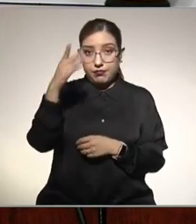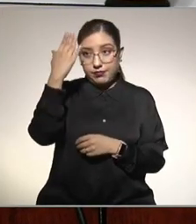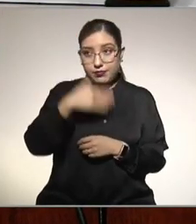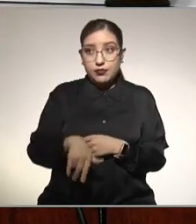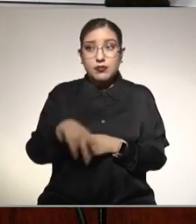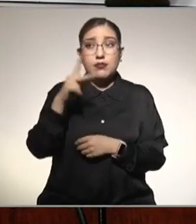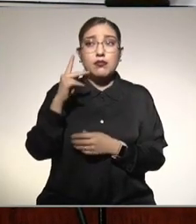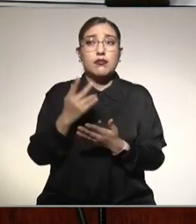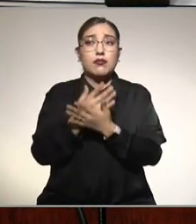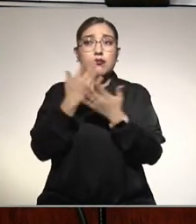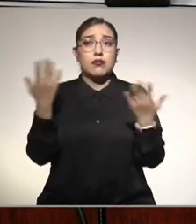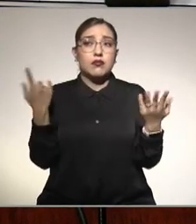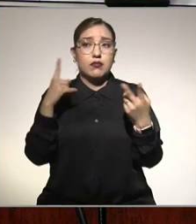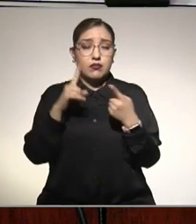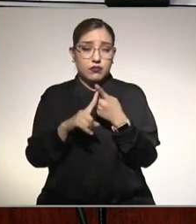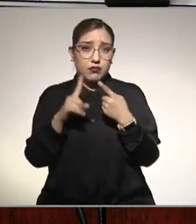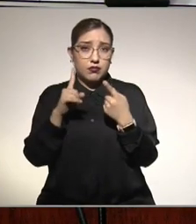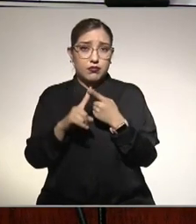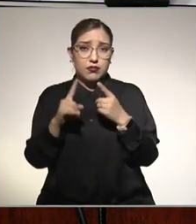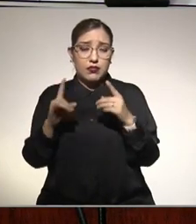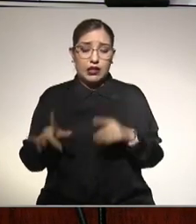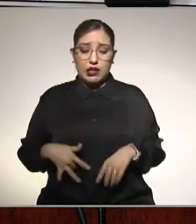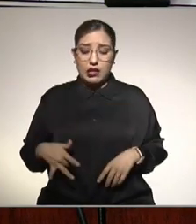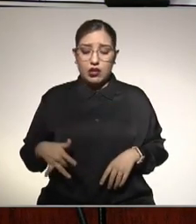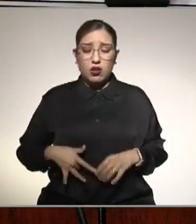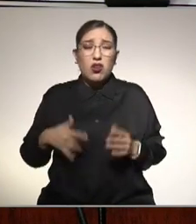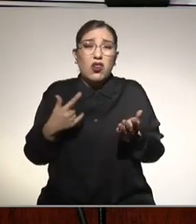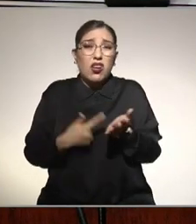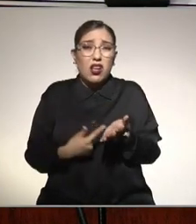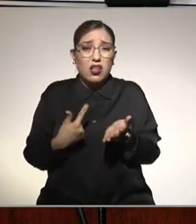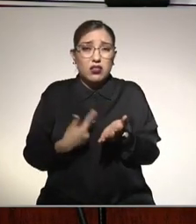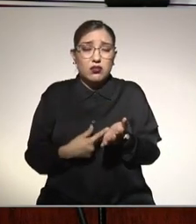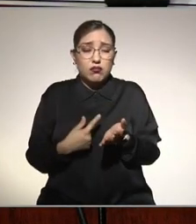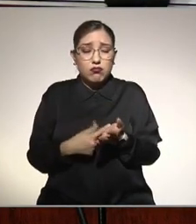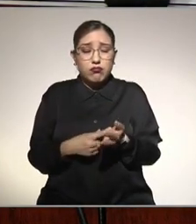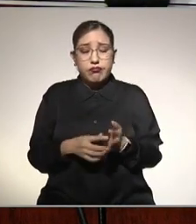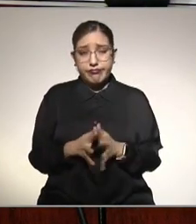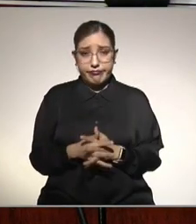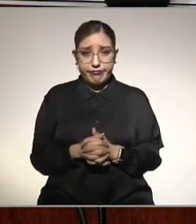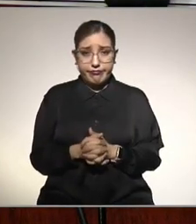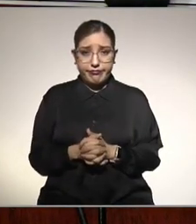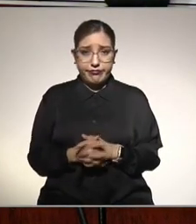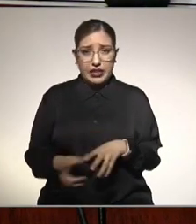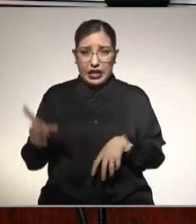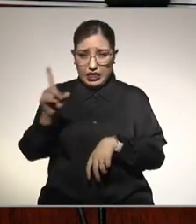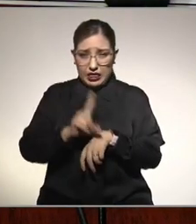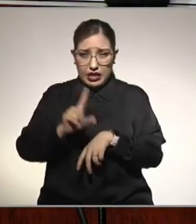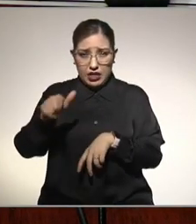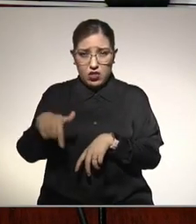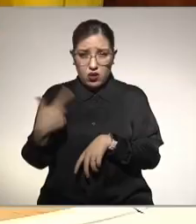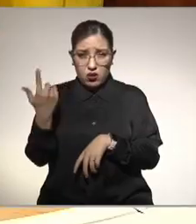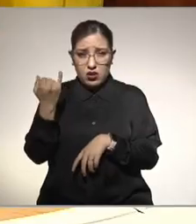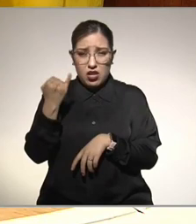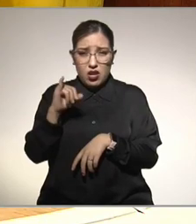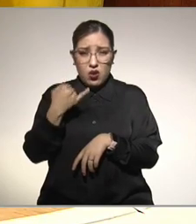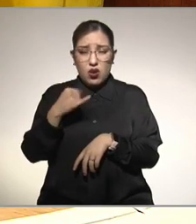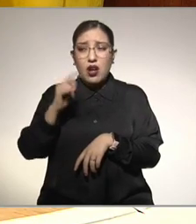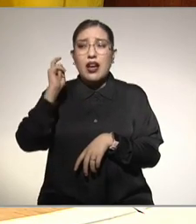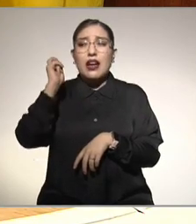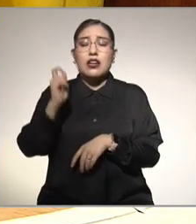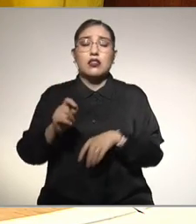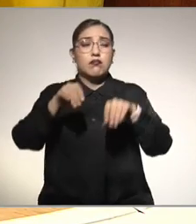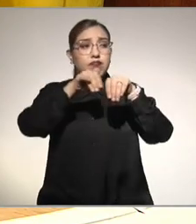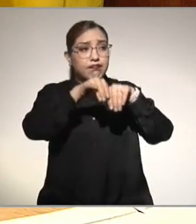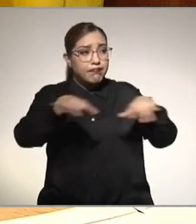surgimiento terrible del hígado graso. ¿Qué se ha logrado con el día 12 de junio? Sensibilizar a la población, sensibilizar a los